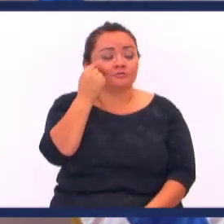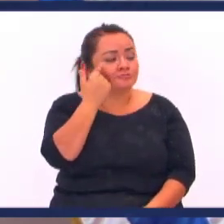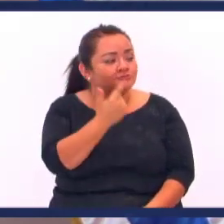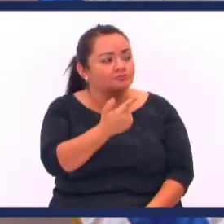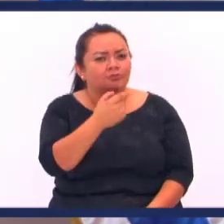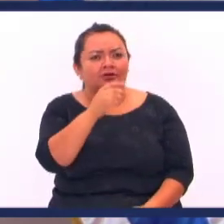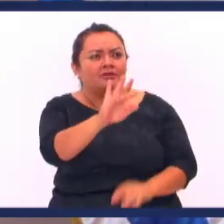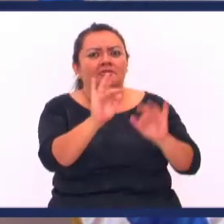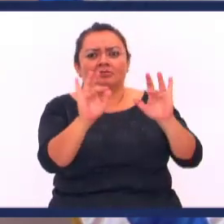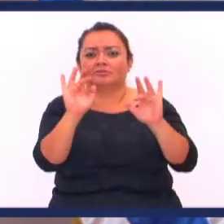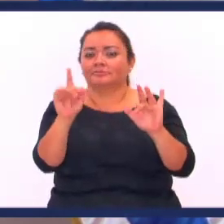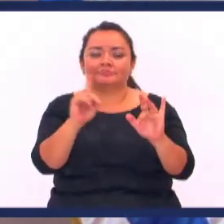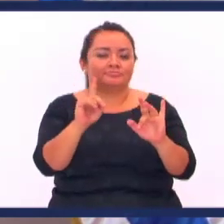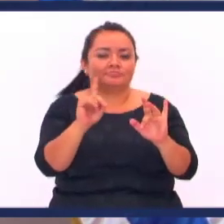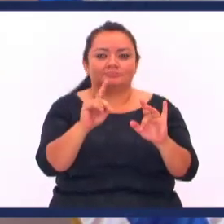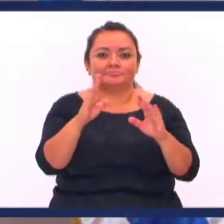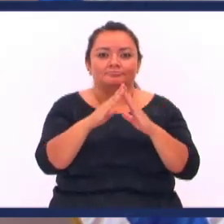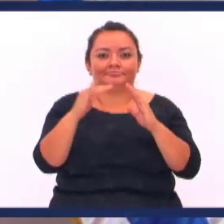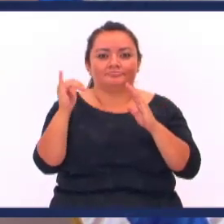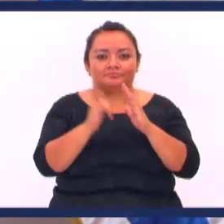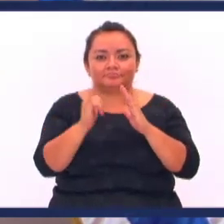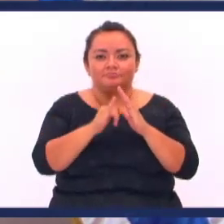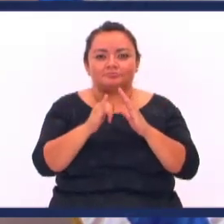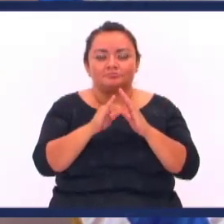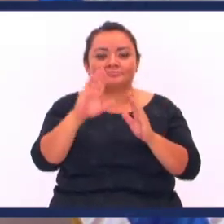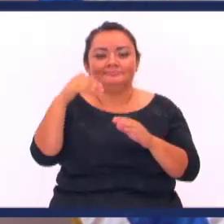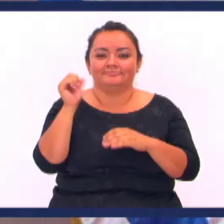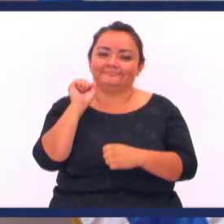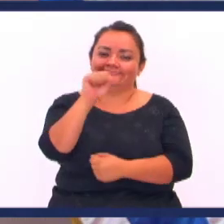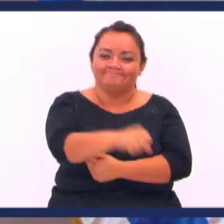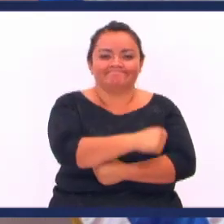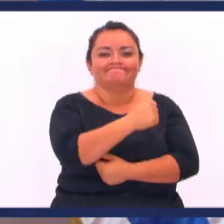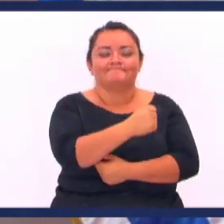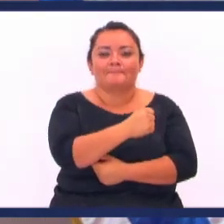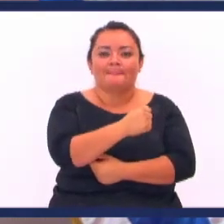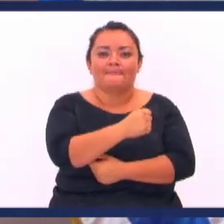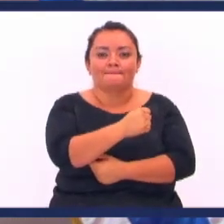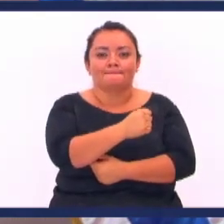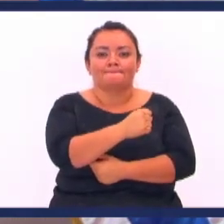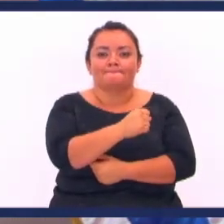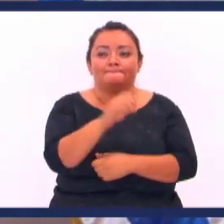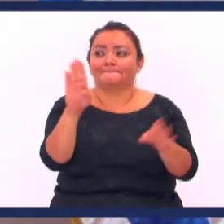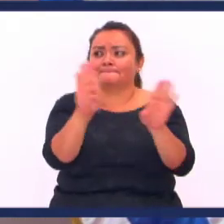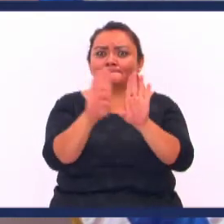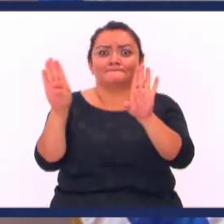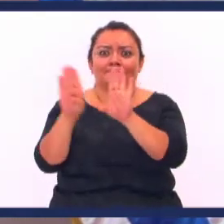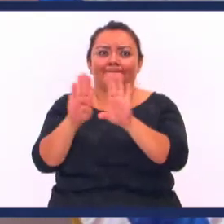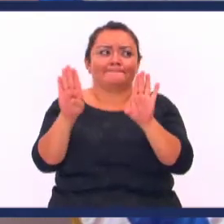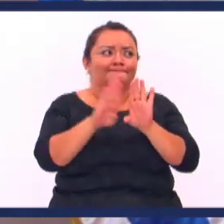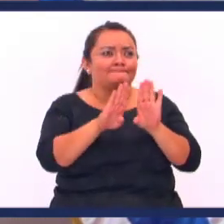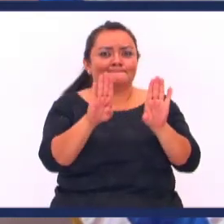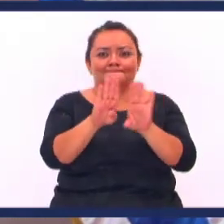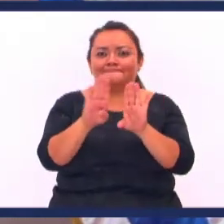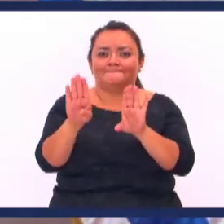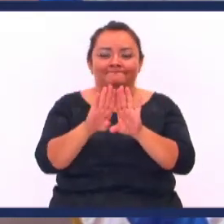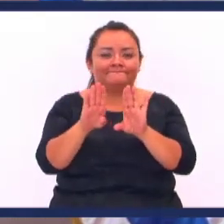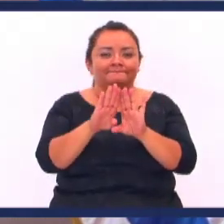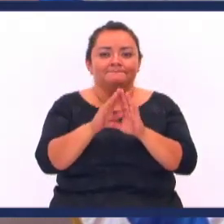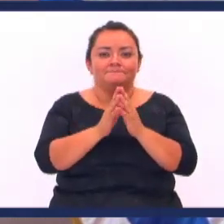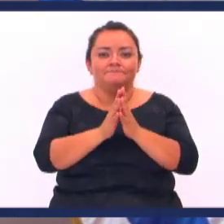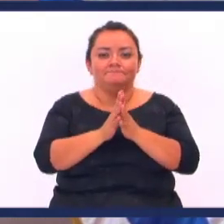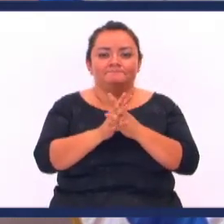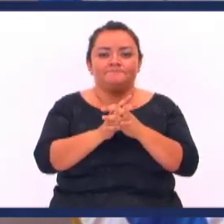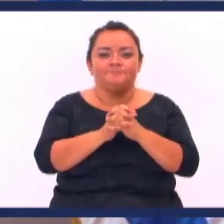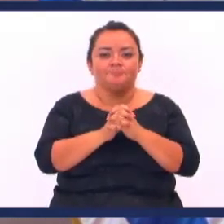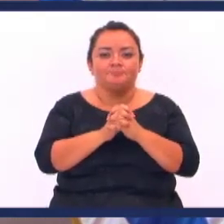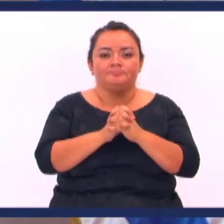andemos contaminando gente No salga de su casa Después que le hayamos vencido Y las puertas De todos los templos cristianos Se vuelvan